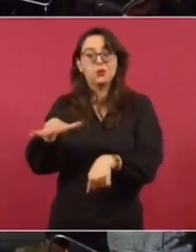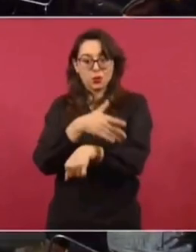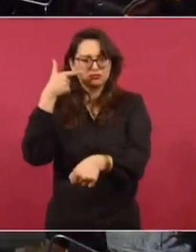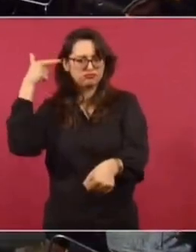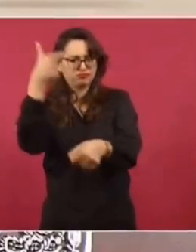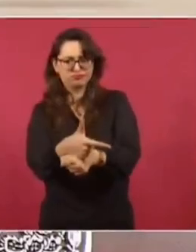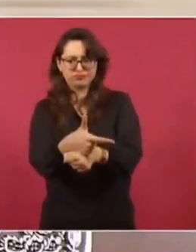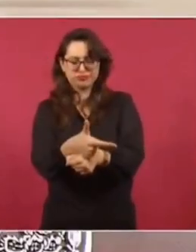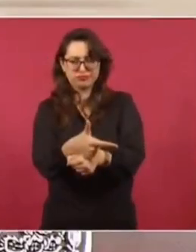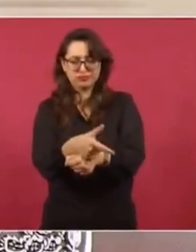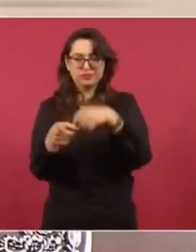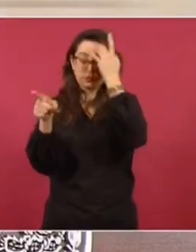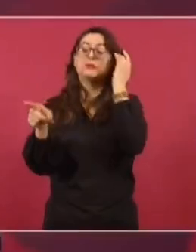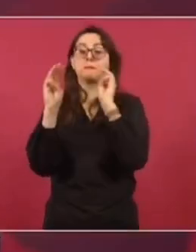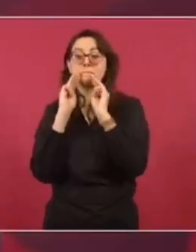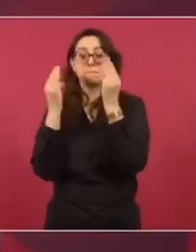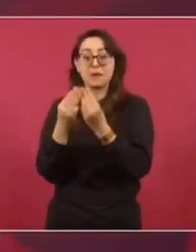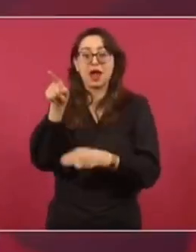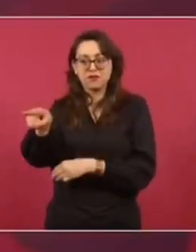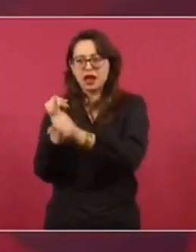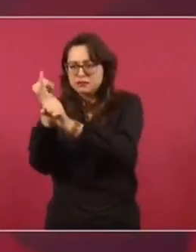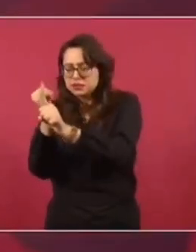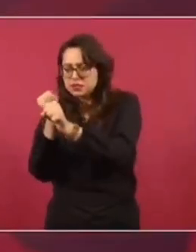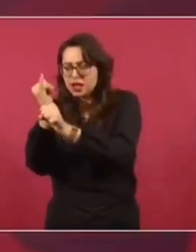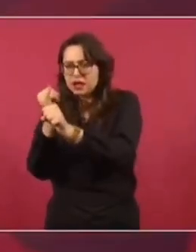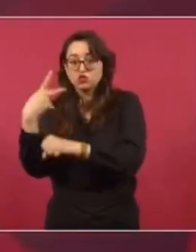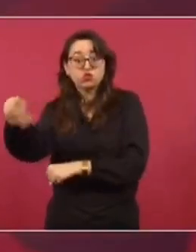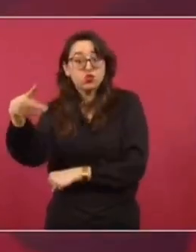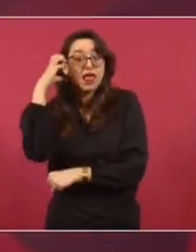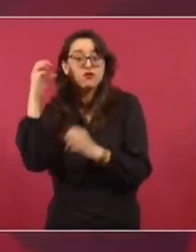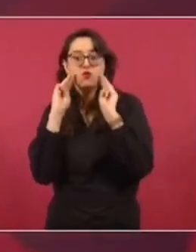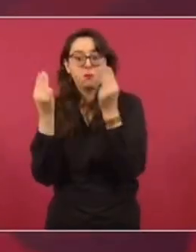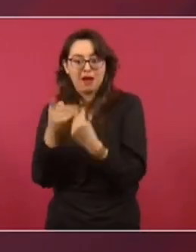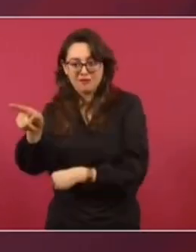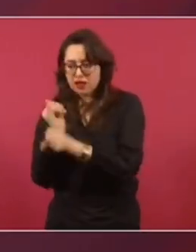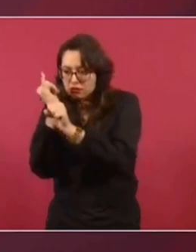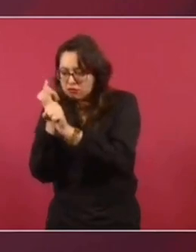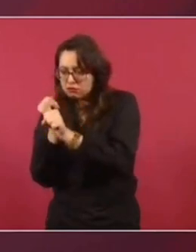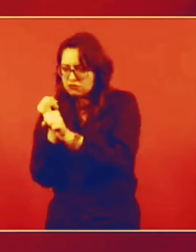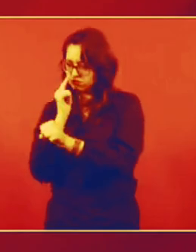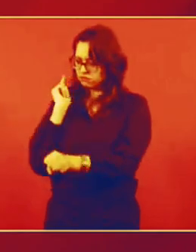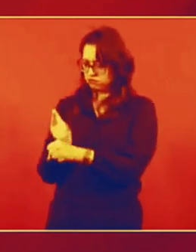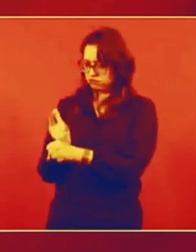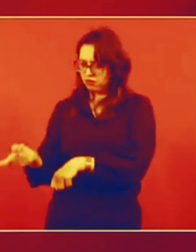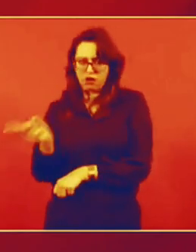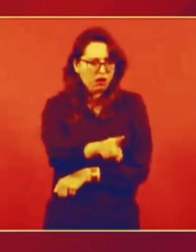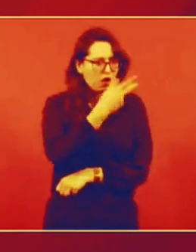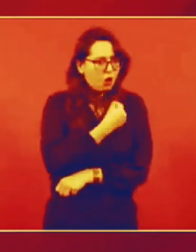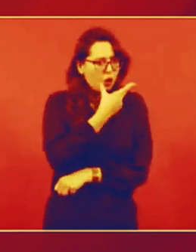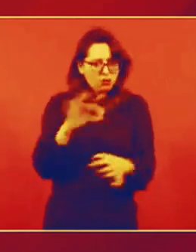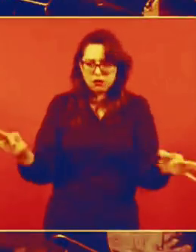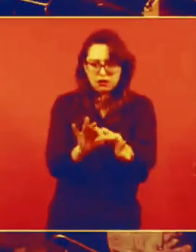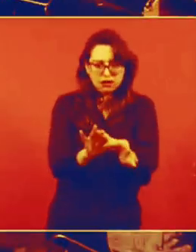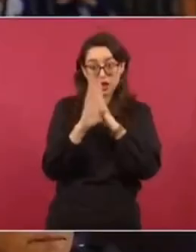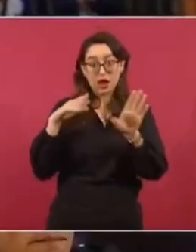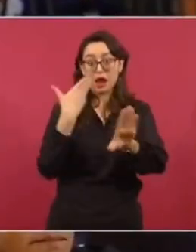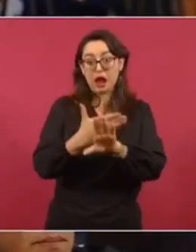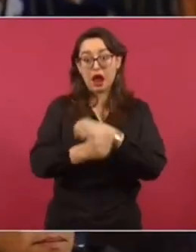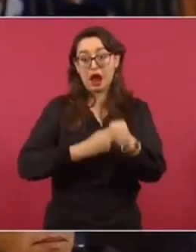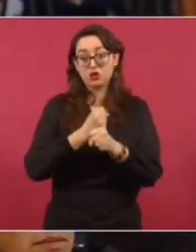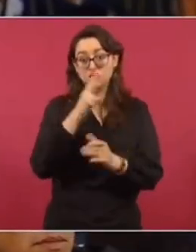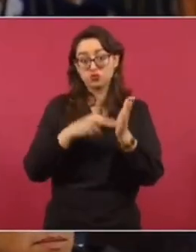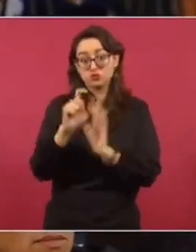eso, como ese presunto narcotraficante estaba siendo investigado, se obtuvo esa grabación. Esa es la información que a me han entregado.